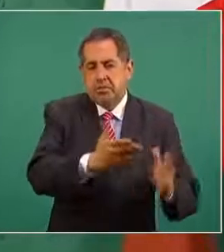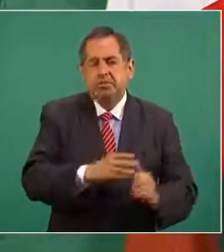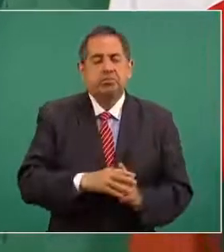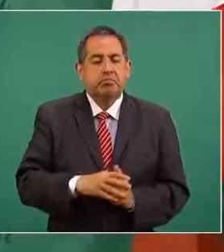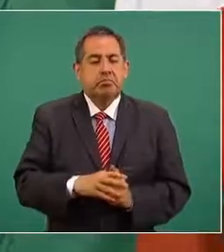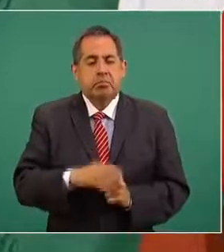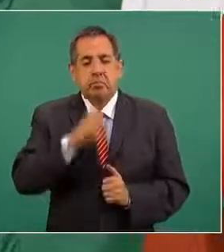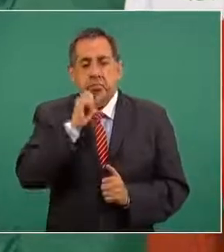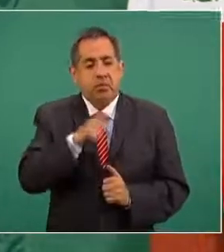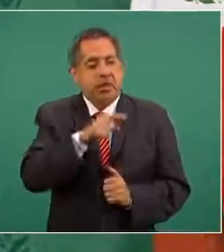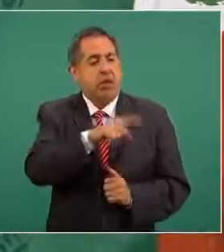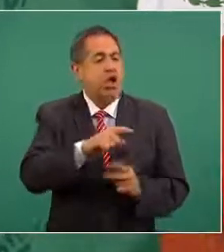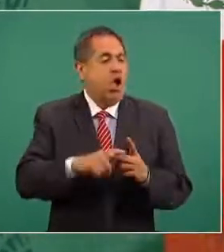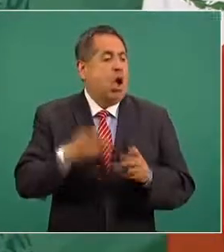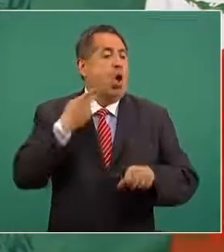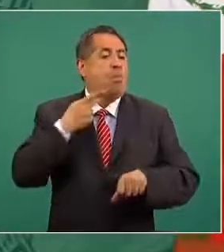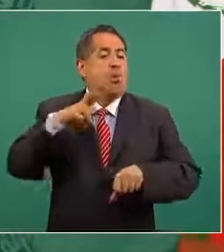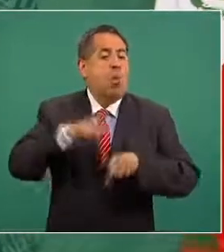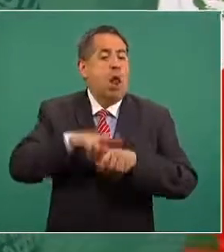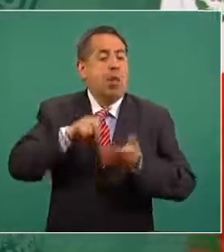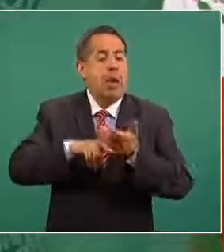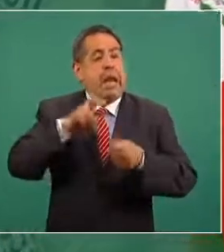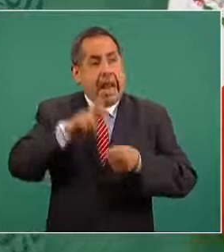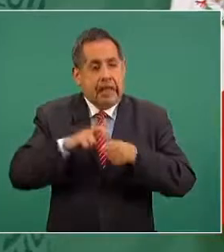procurador de Estados Unidos,